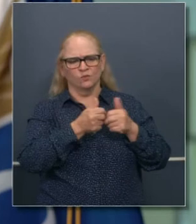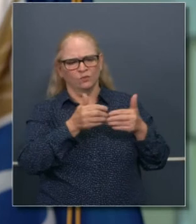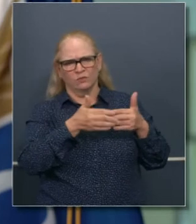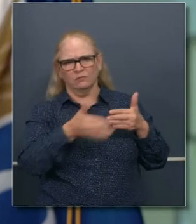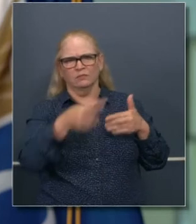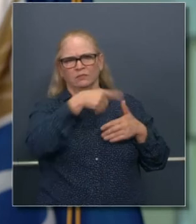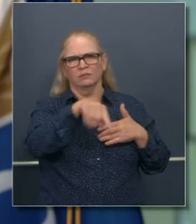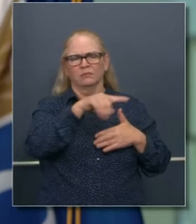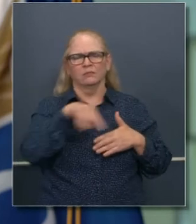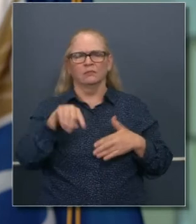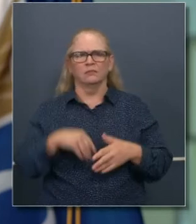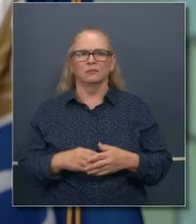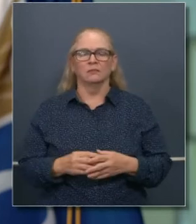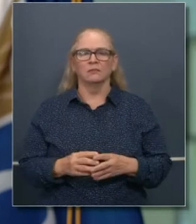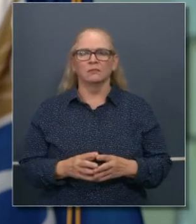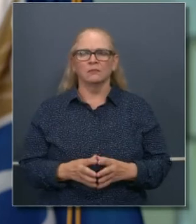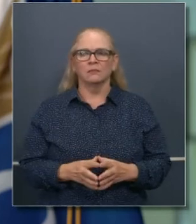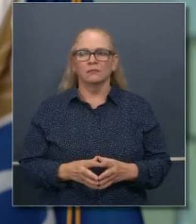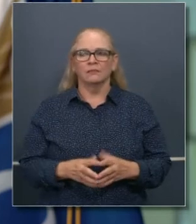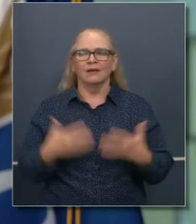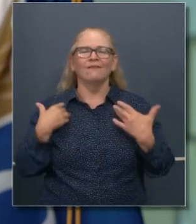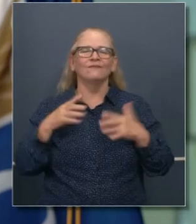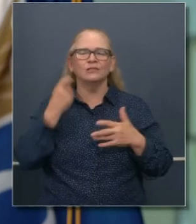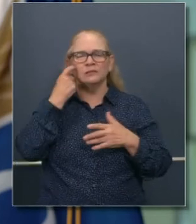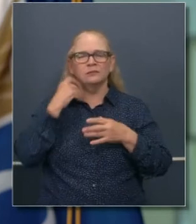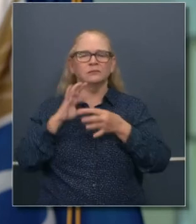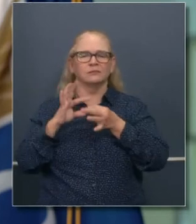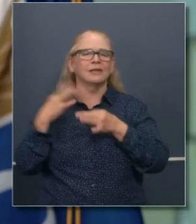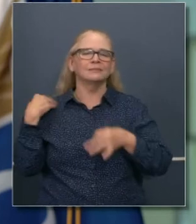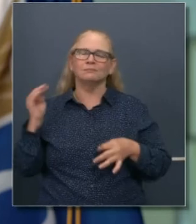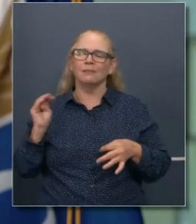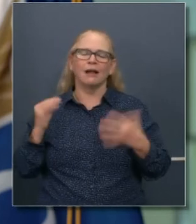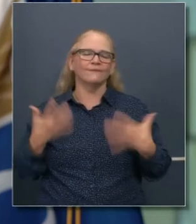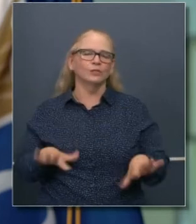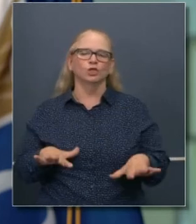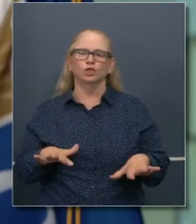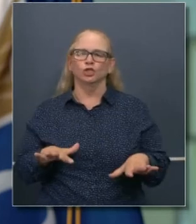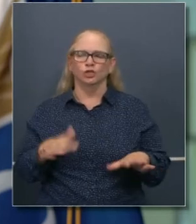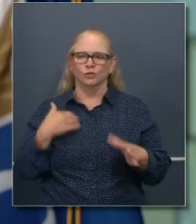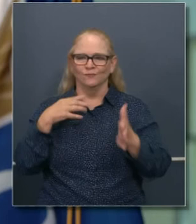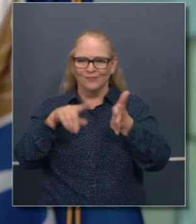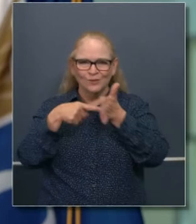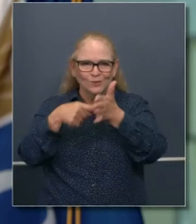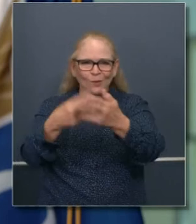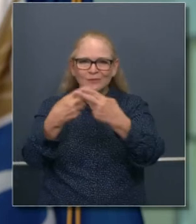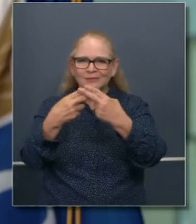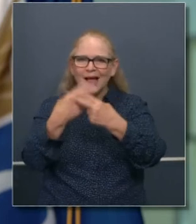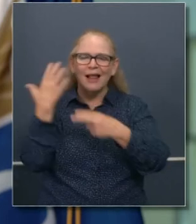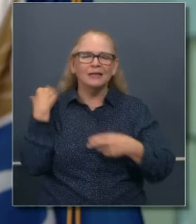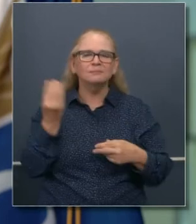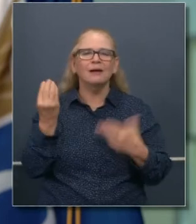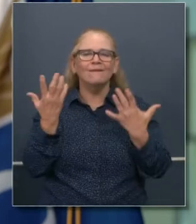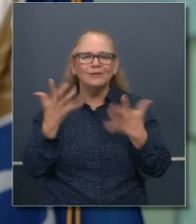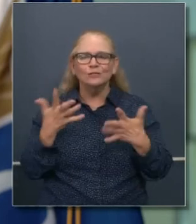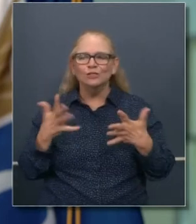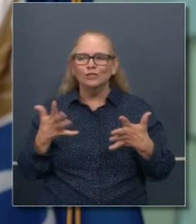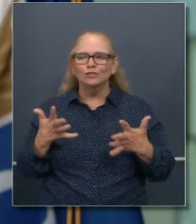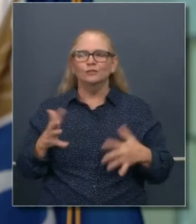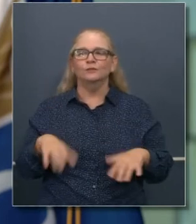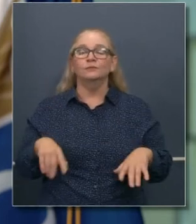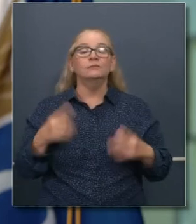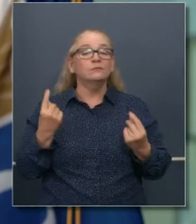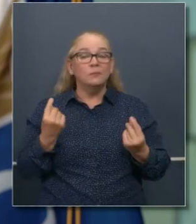hacer de ahora en adelante? Hemos hablado mucho de eso el lunes. Hemos presentado transparencias entonces de qué tomará